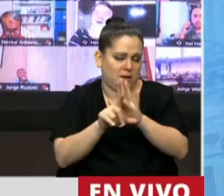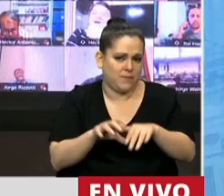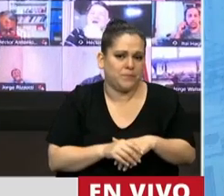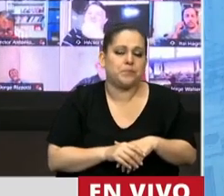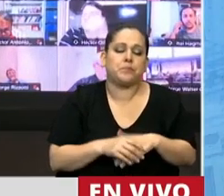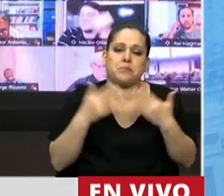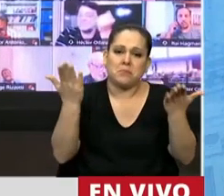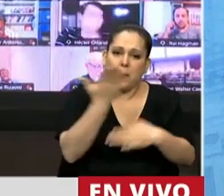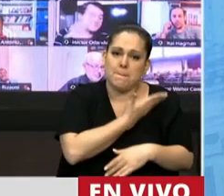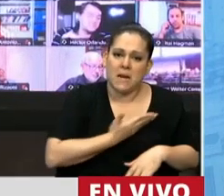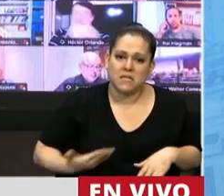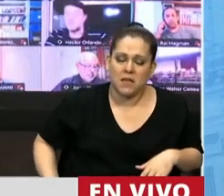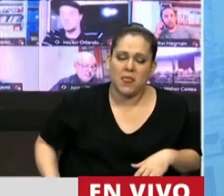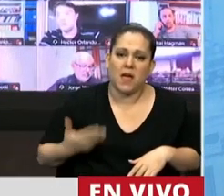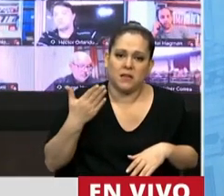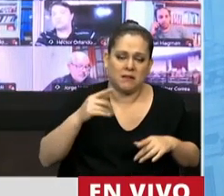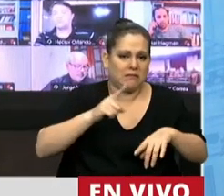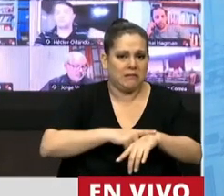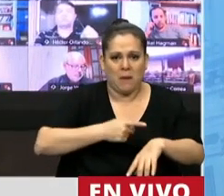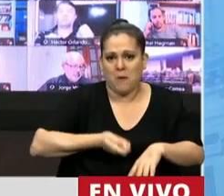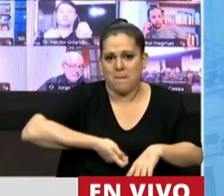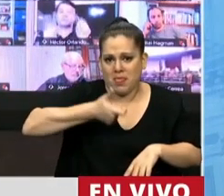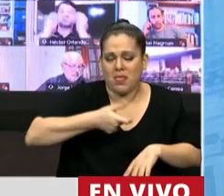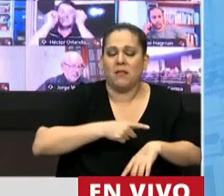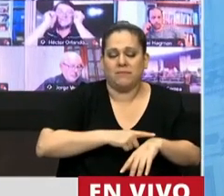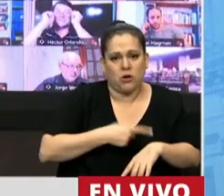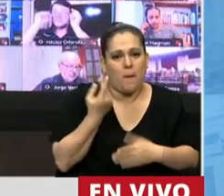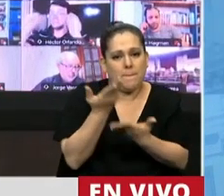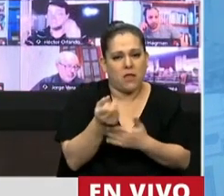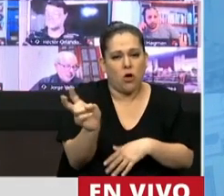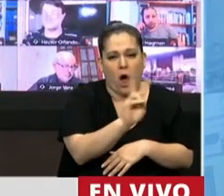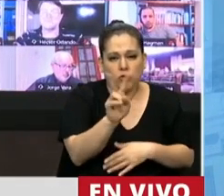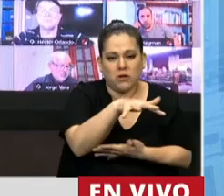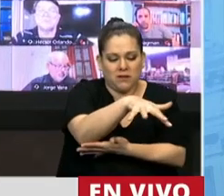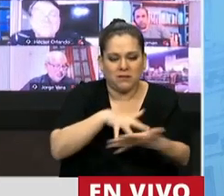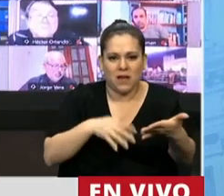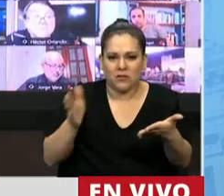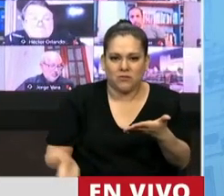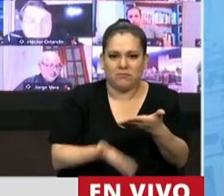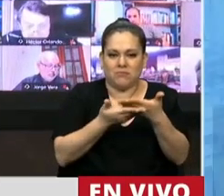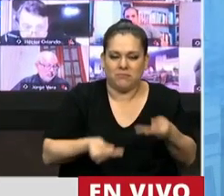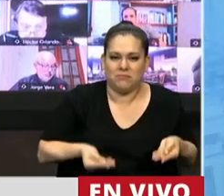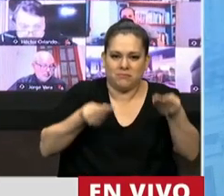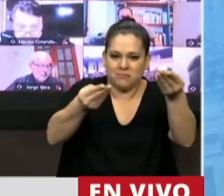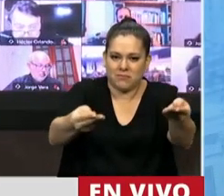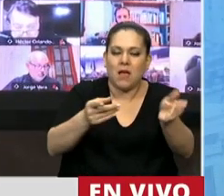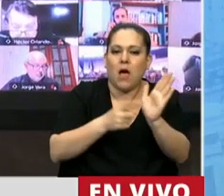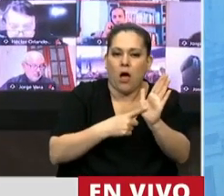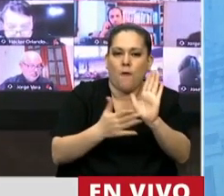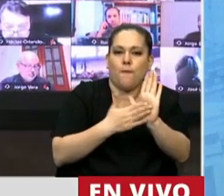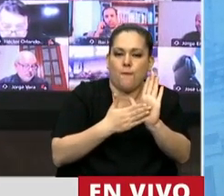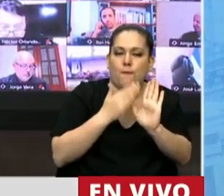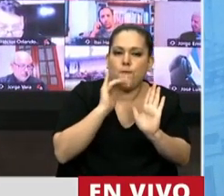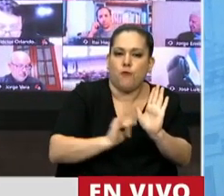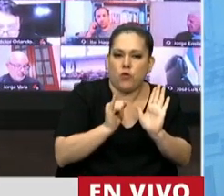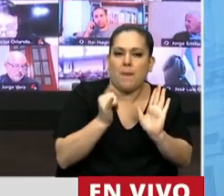Señor Presidente, a los efectos del escaso tiempo que tengo, le pido la autorización para insertar el resto de los fundamentos que